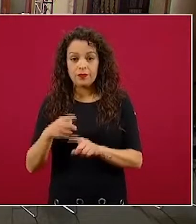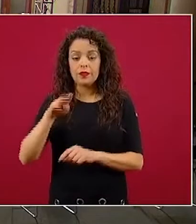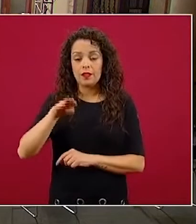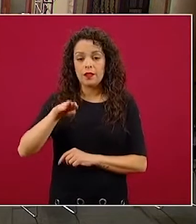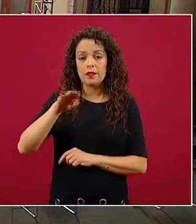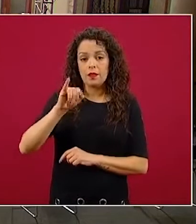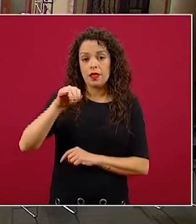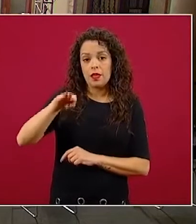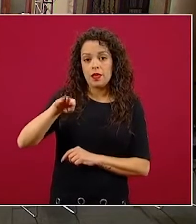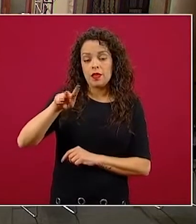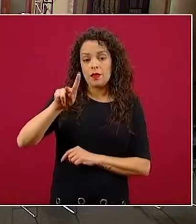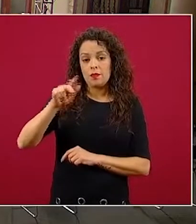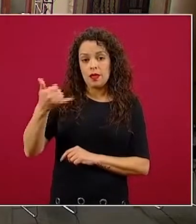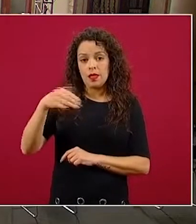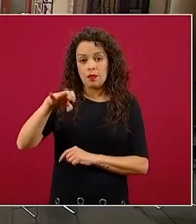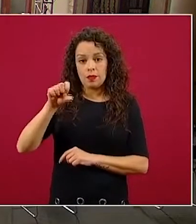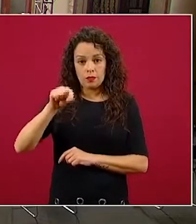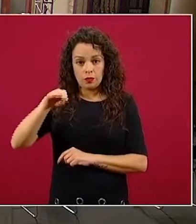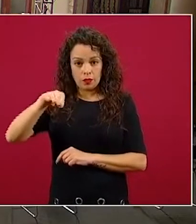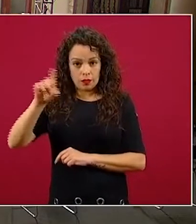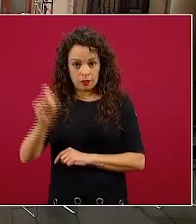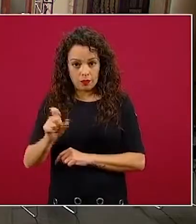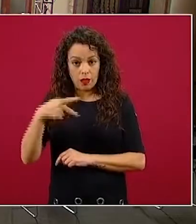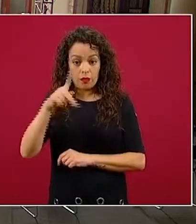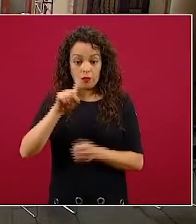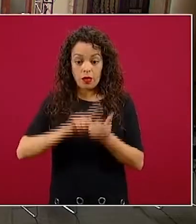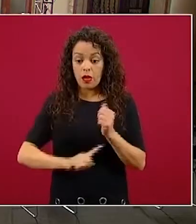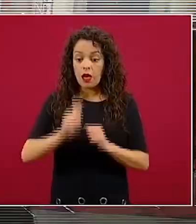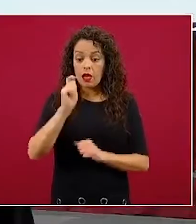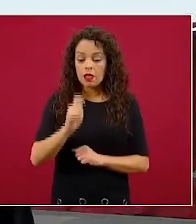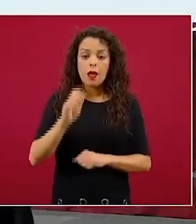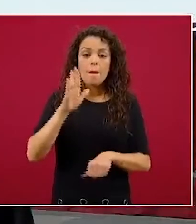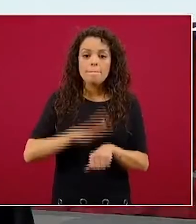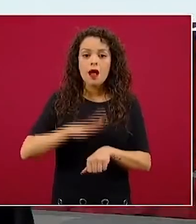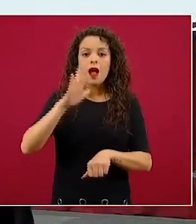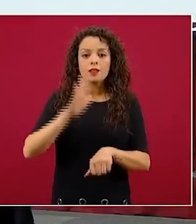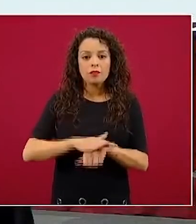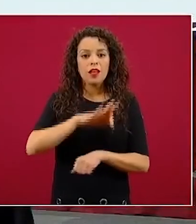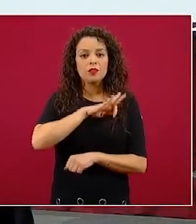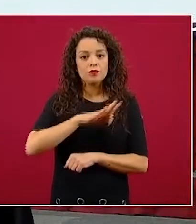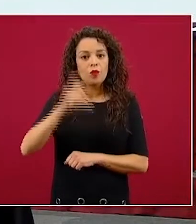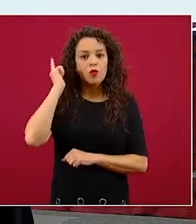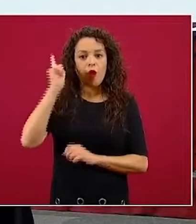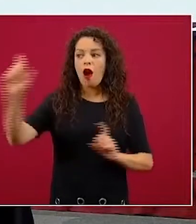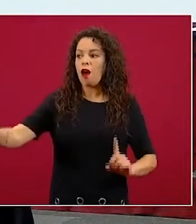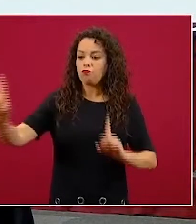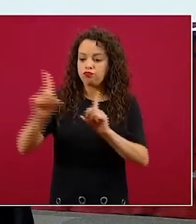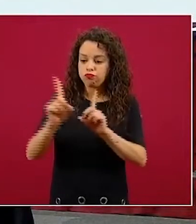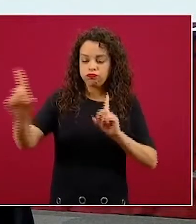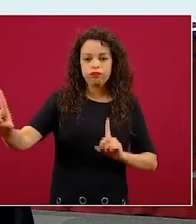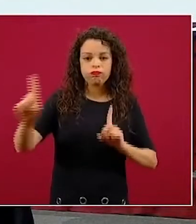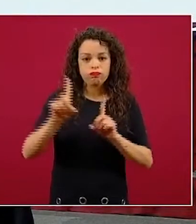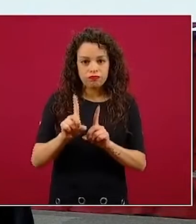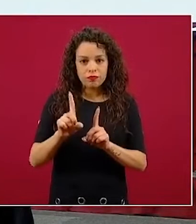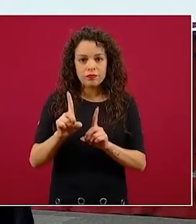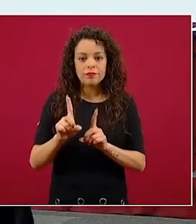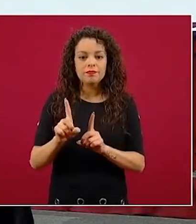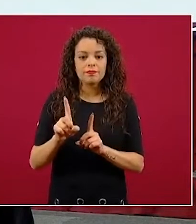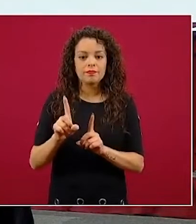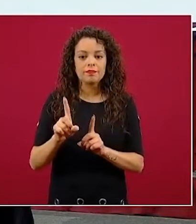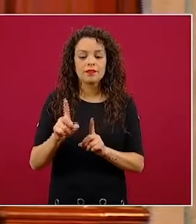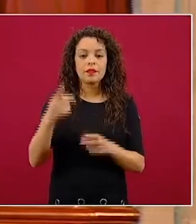este tipo de tecnología en generar mayores encuentros sobre empresarias, proveedores,